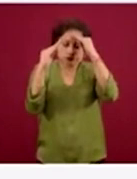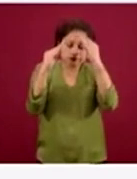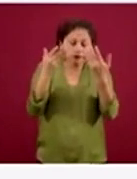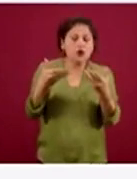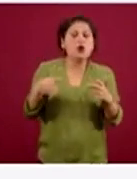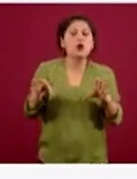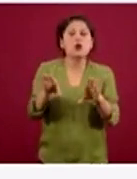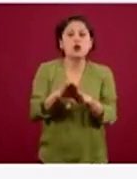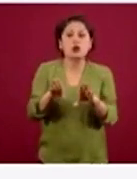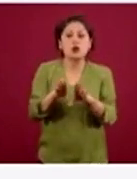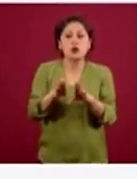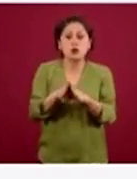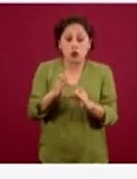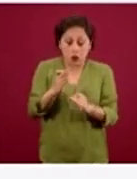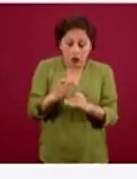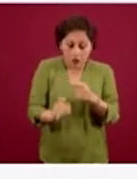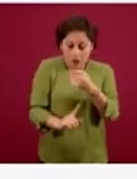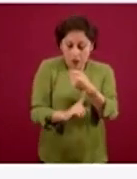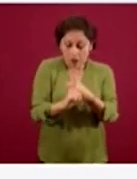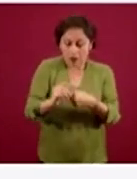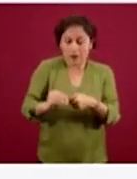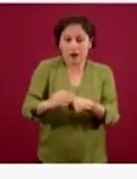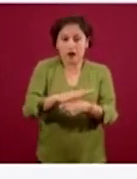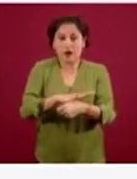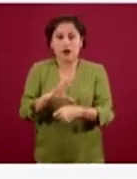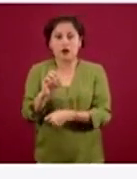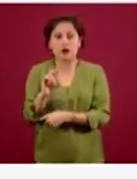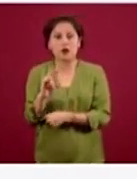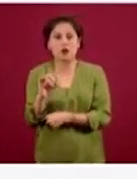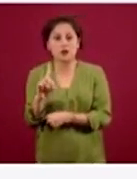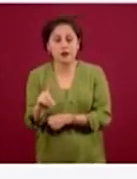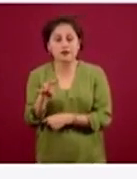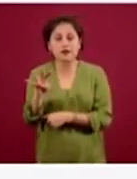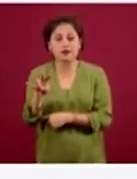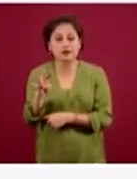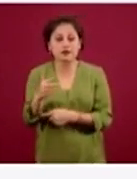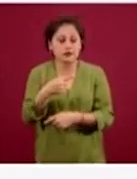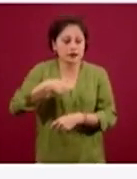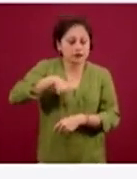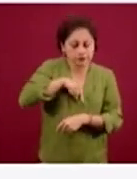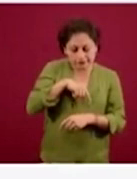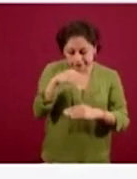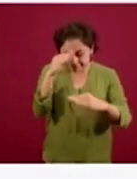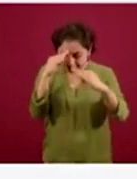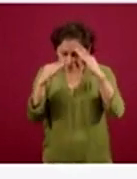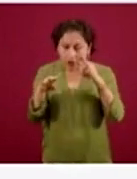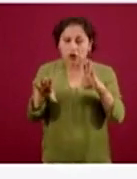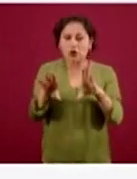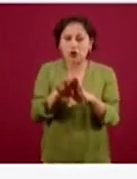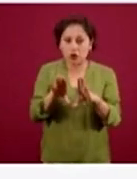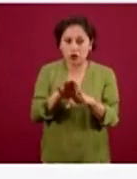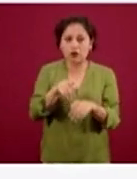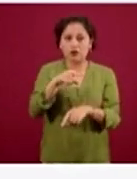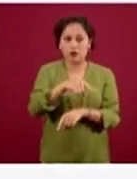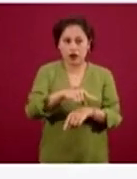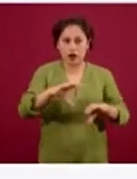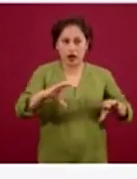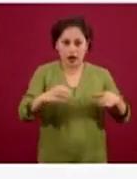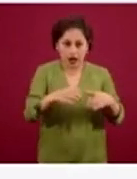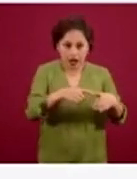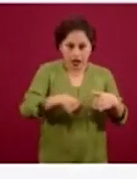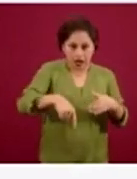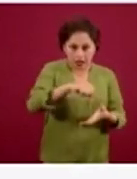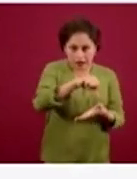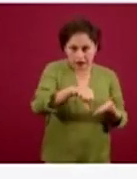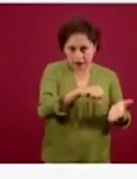durante la pandemia COVID-19. Es una estrategia que se ha diseñado en el Centro Nacional de la Transfusión Sanguínea y